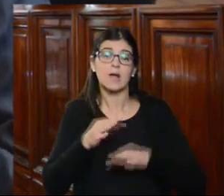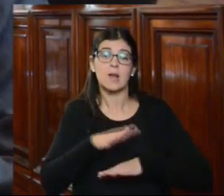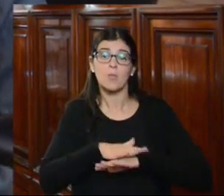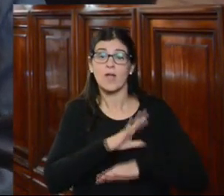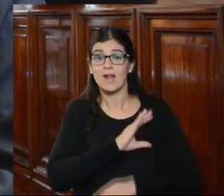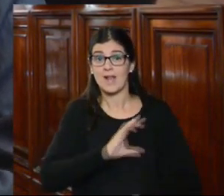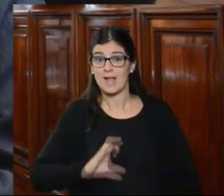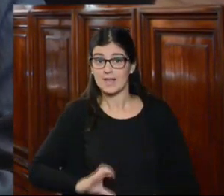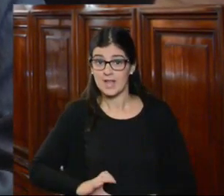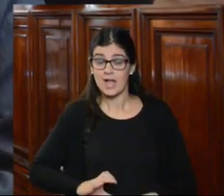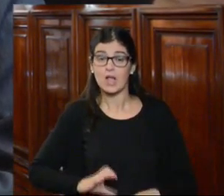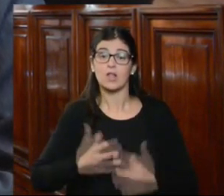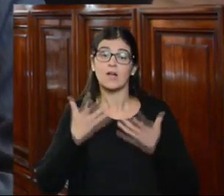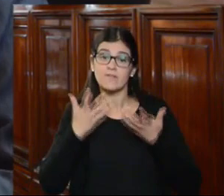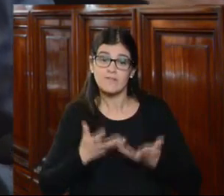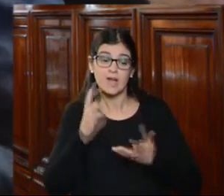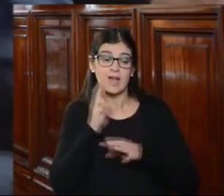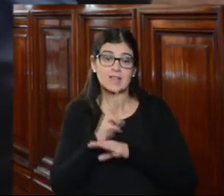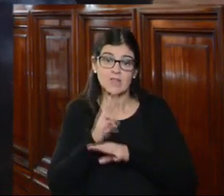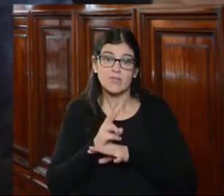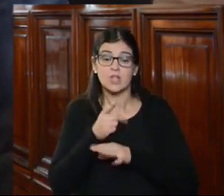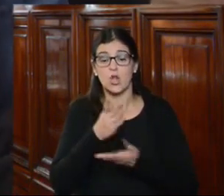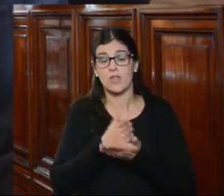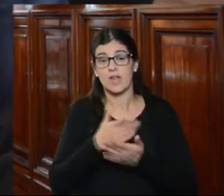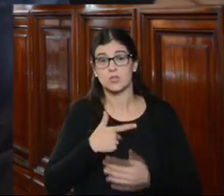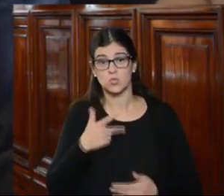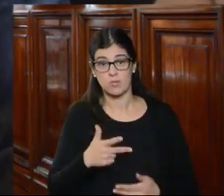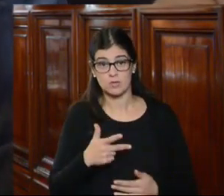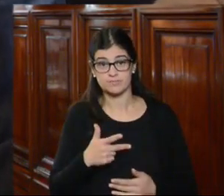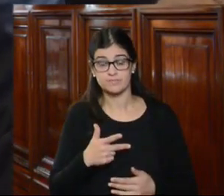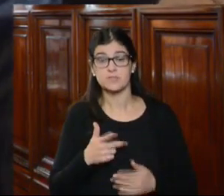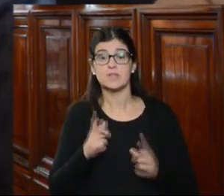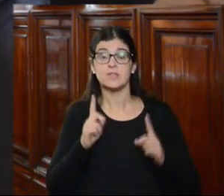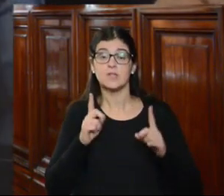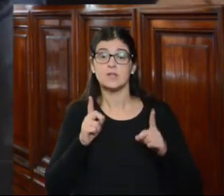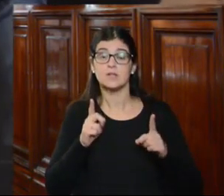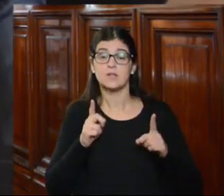en procura de la defensa de eso de los derechos humanos y